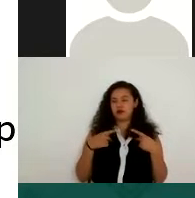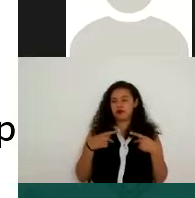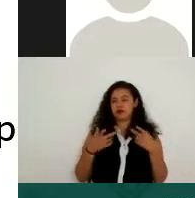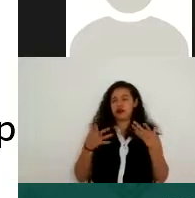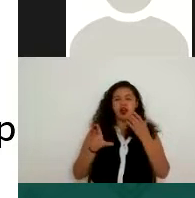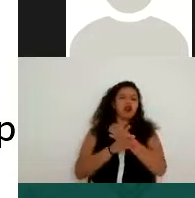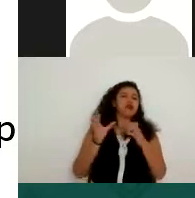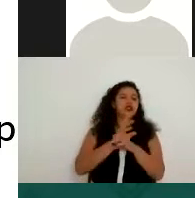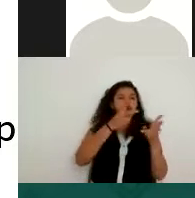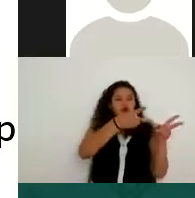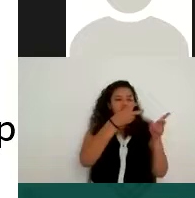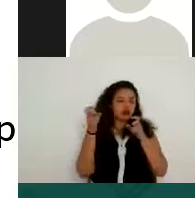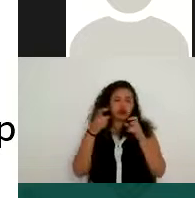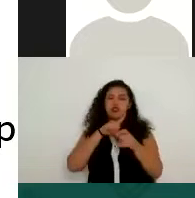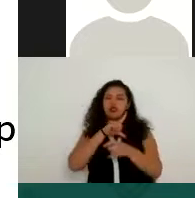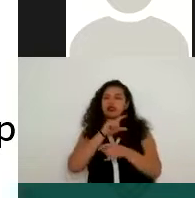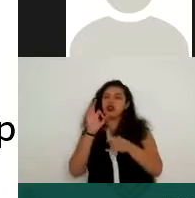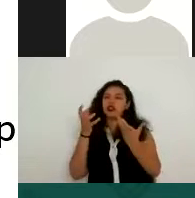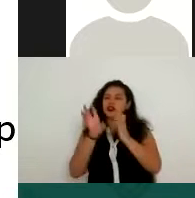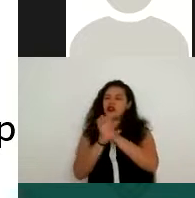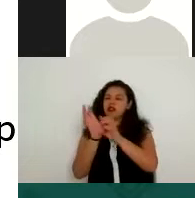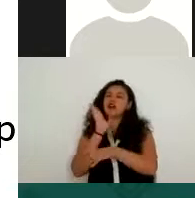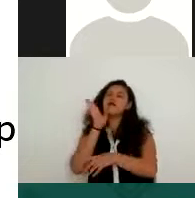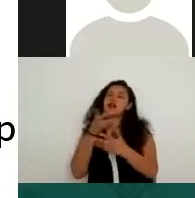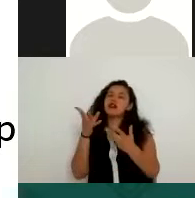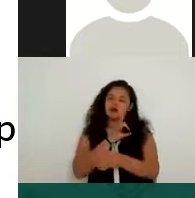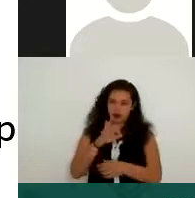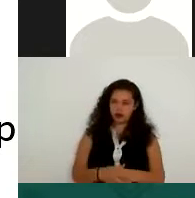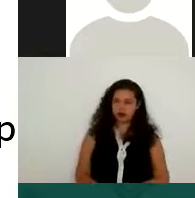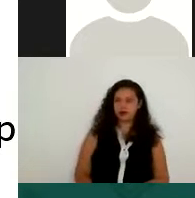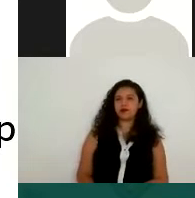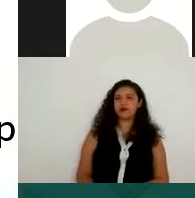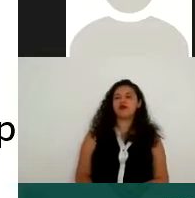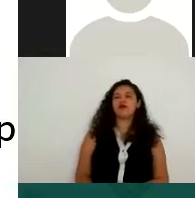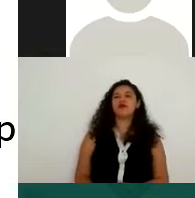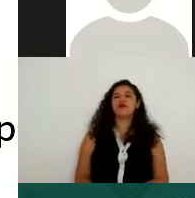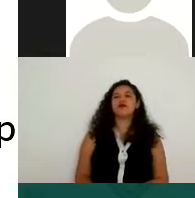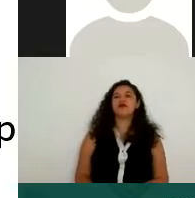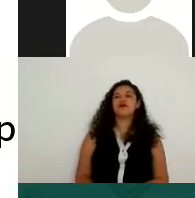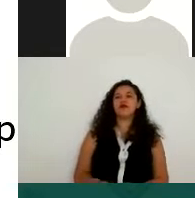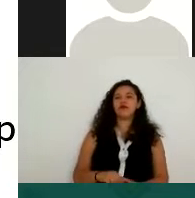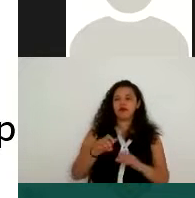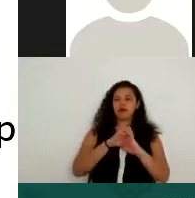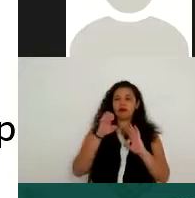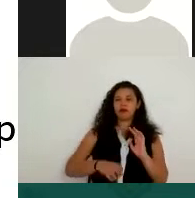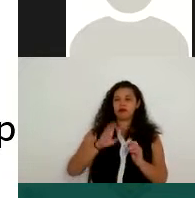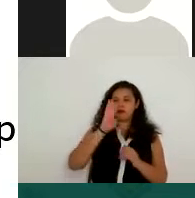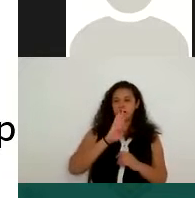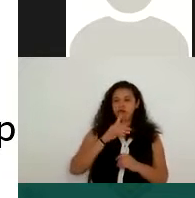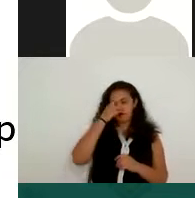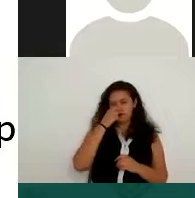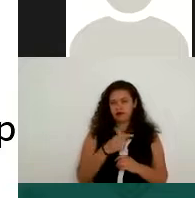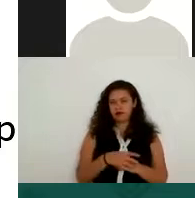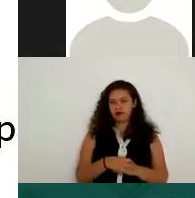Así es. Otro ejemplo, en caso del inciso B, la utilización indebida pueda dar origen a discriminación, se me ocurre.